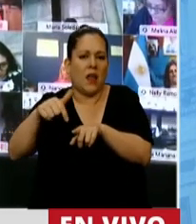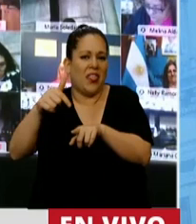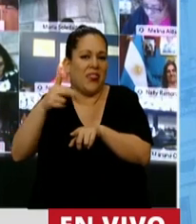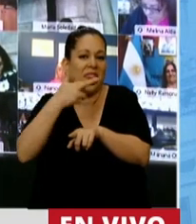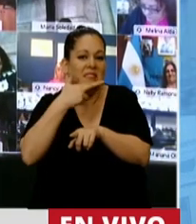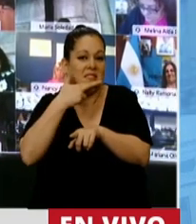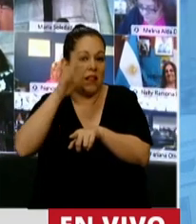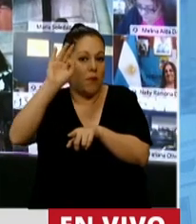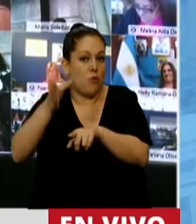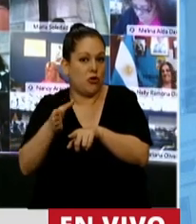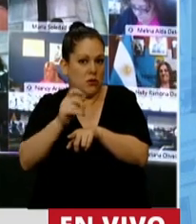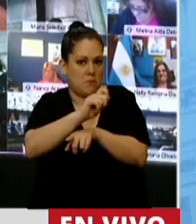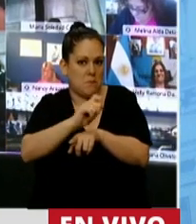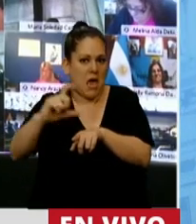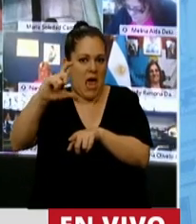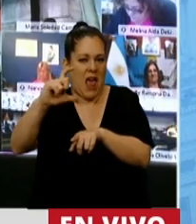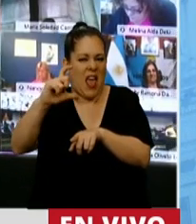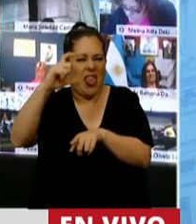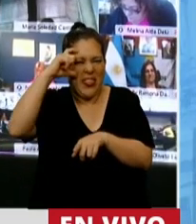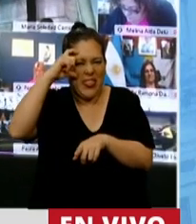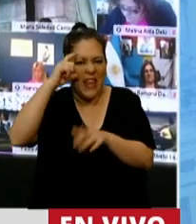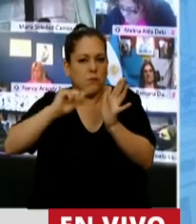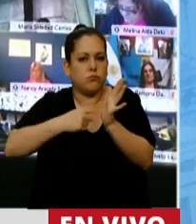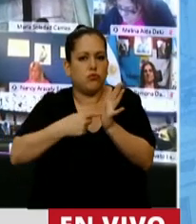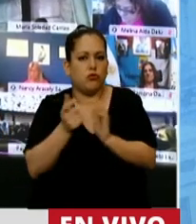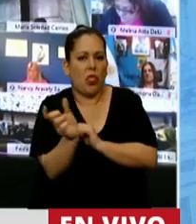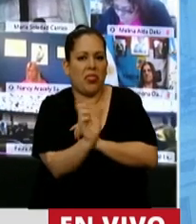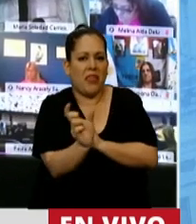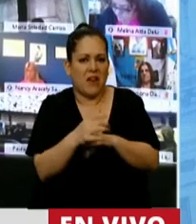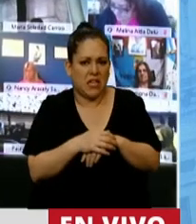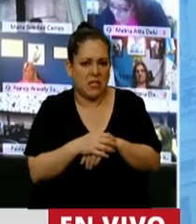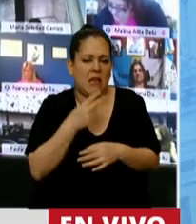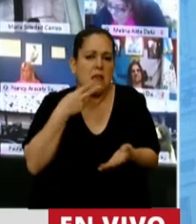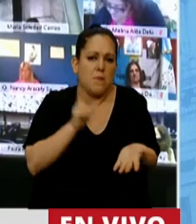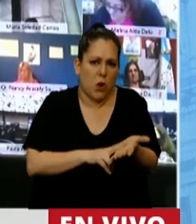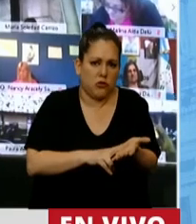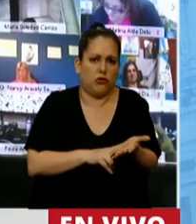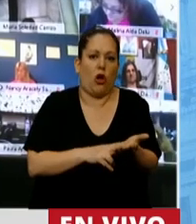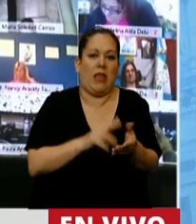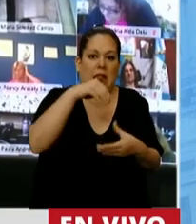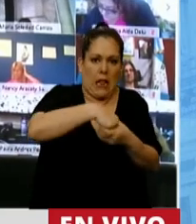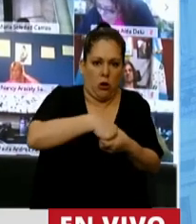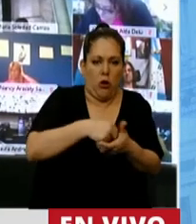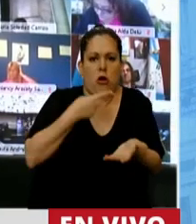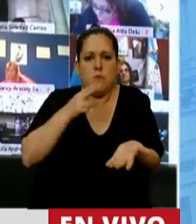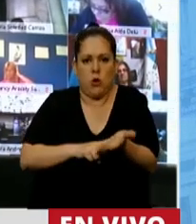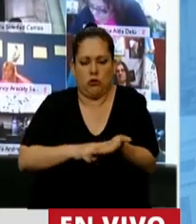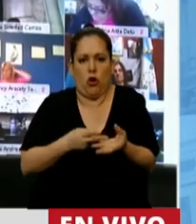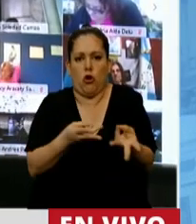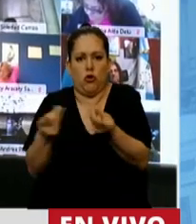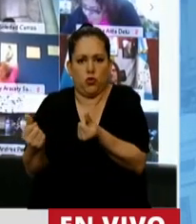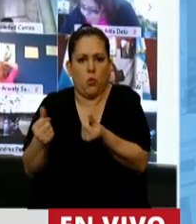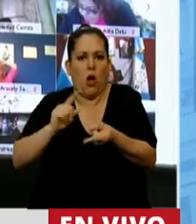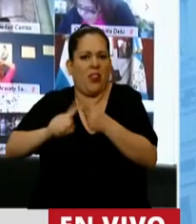17%, 10 puntos de diferencia. Impuesto interno, impuesto al consumo, directo a precio, directo a